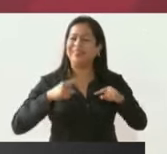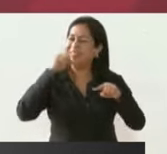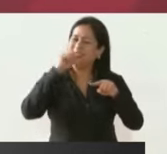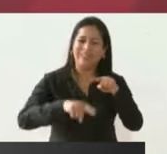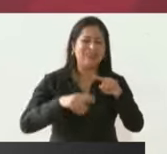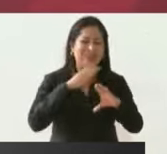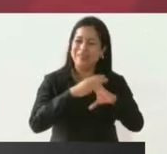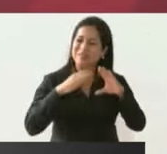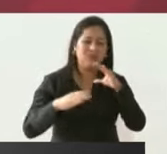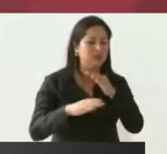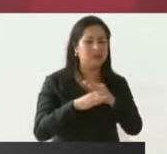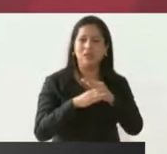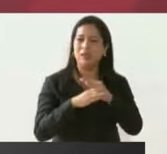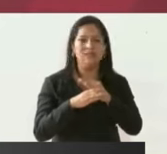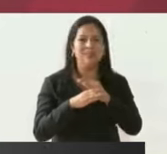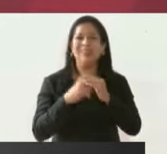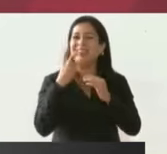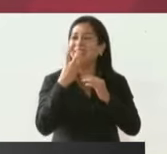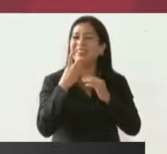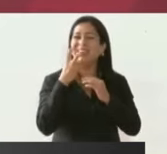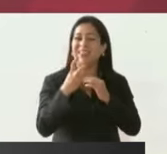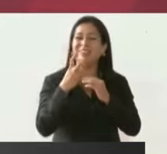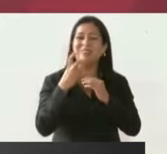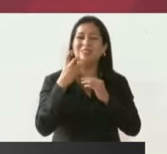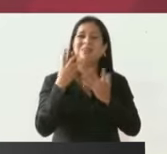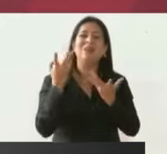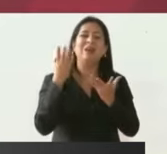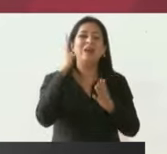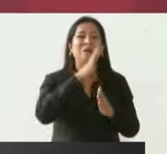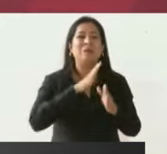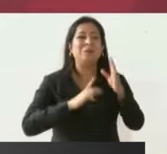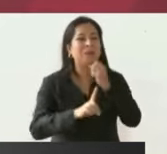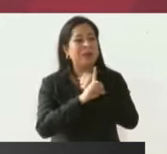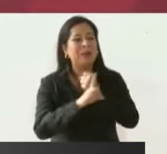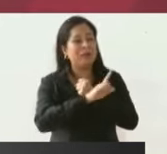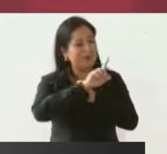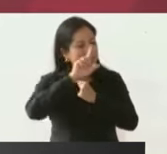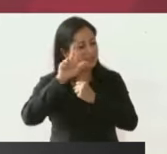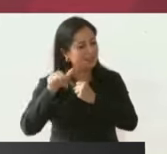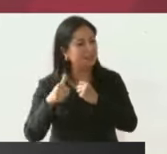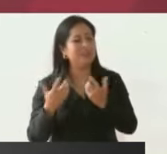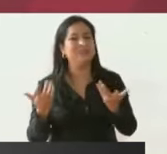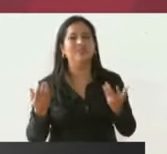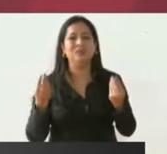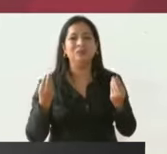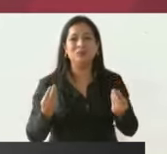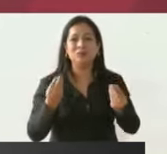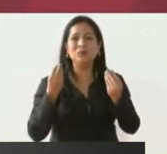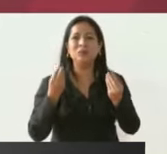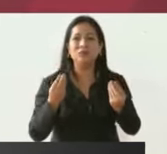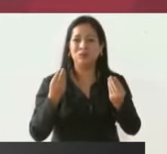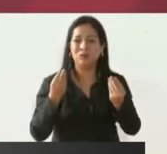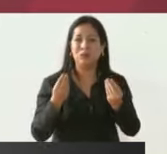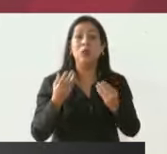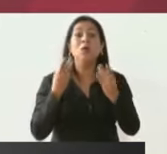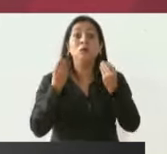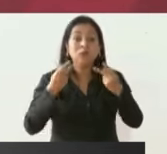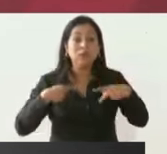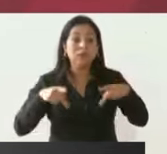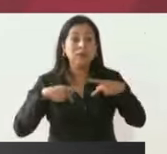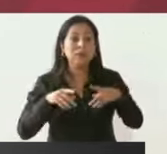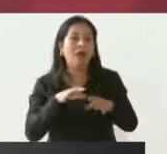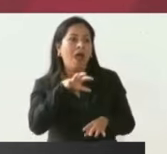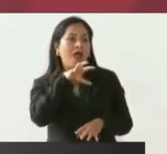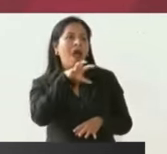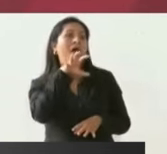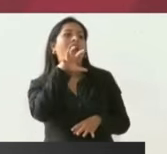porque eso es lo que nos ha perjudicado mucho muchos se deslumbran con